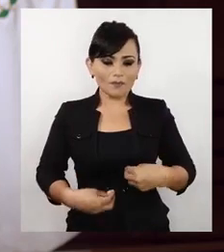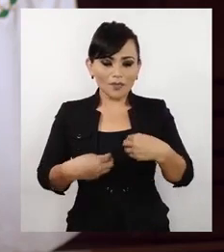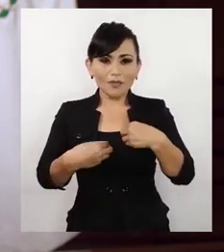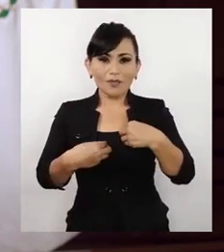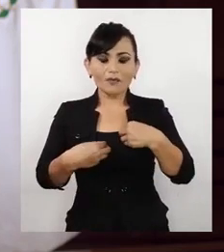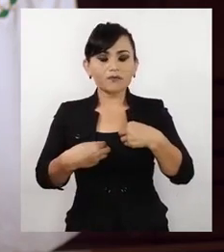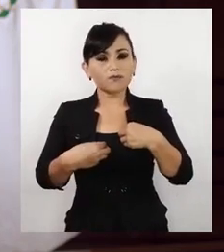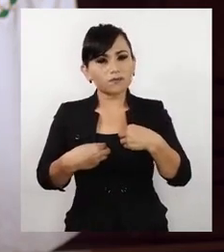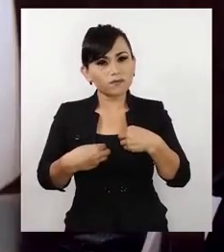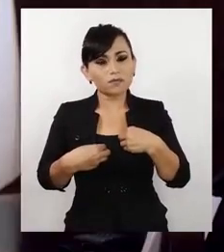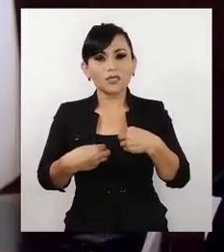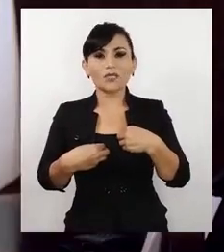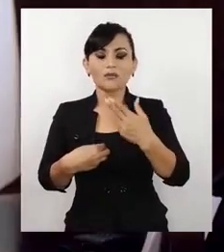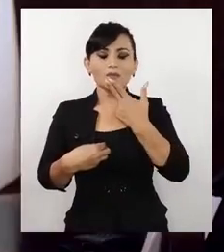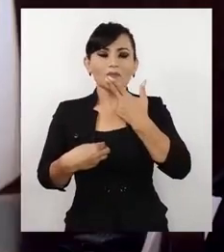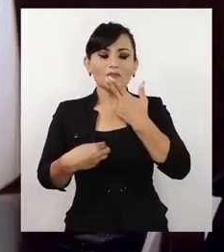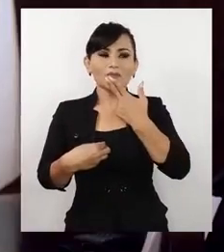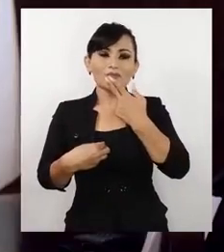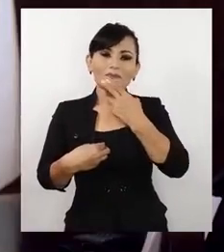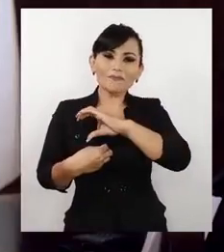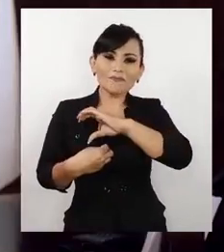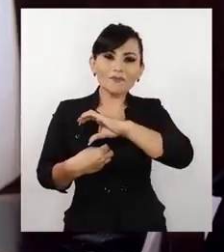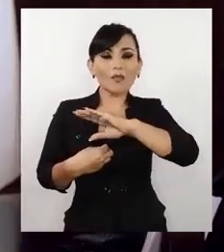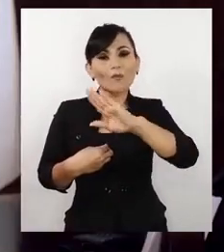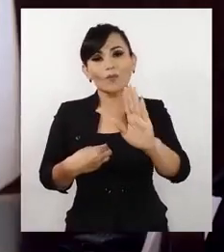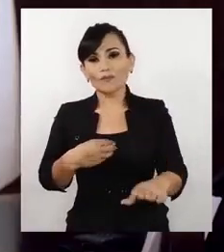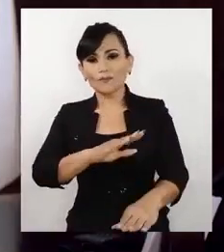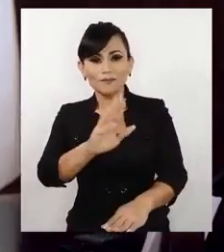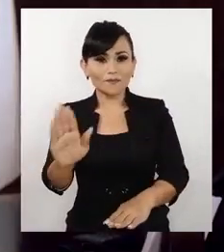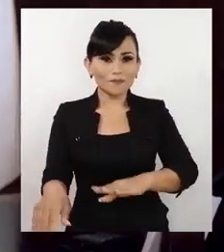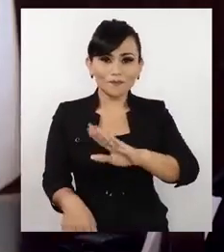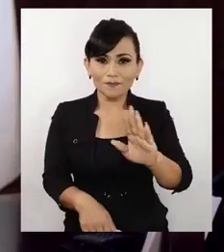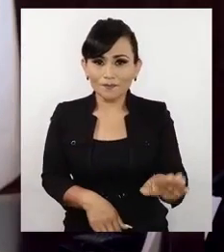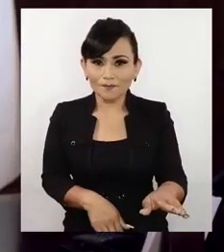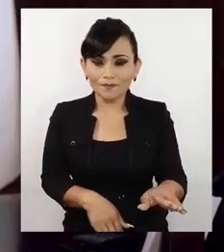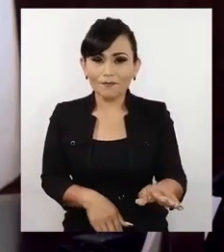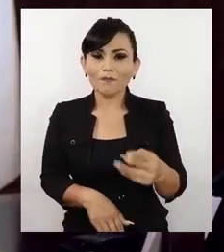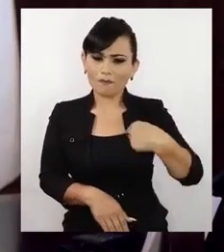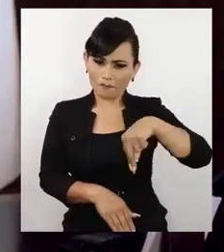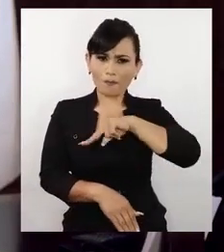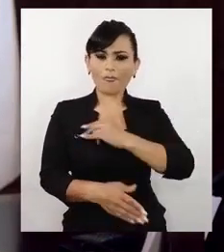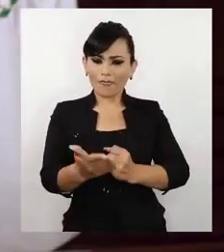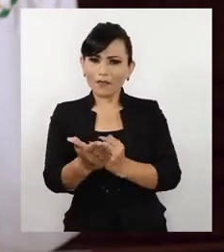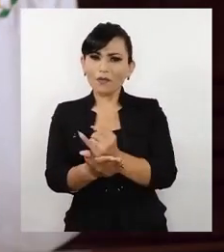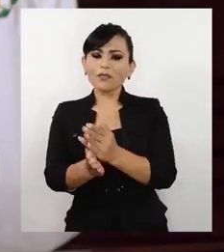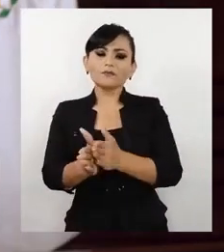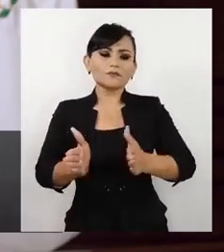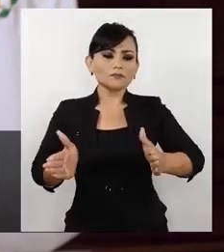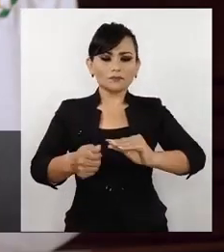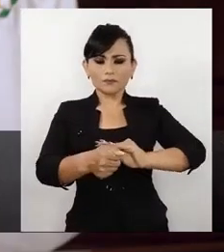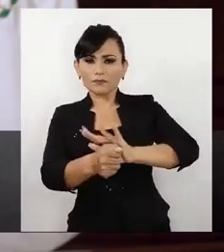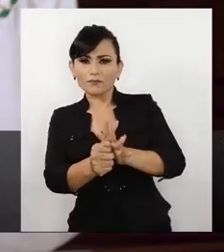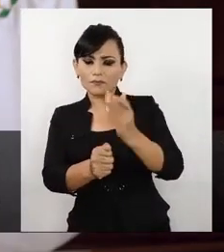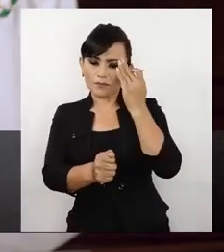que se traduce en vidas queridas y valiosas de queretanas y queretanos. Las